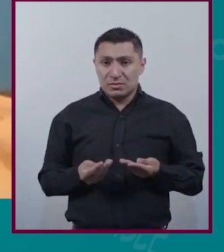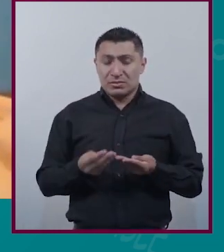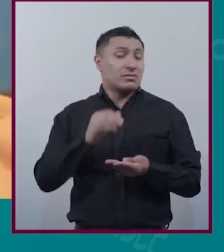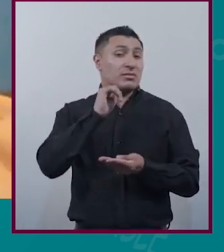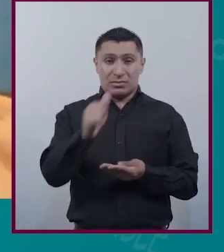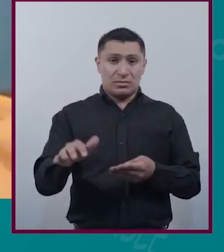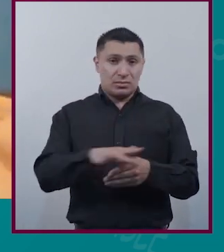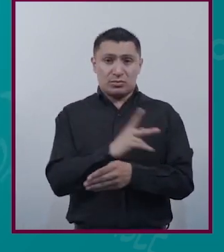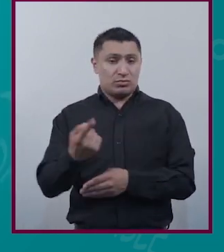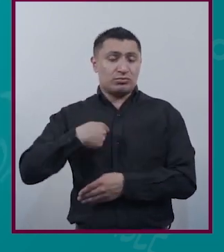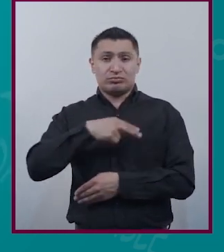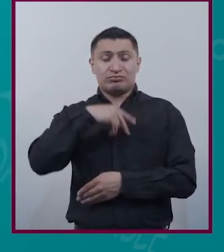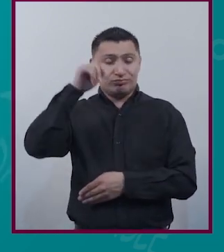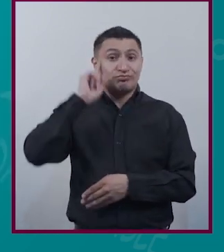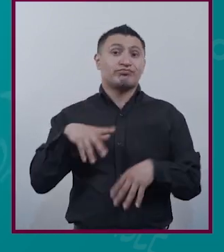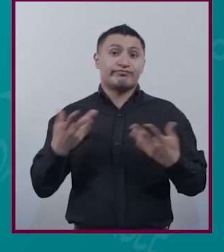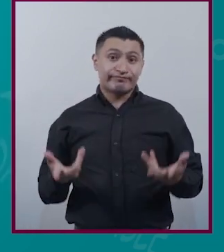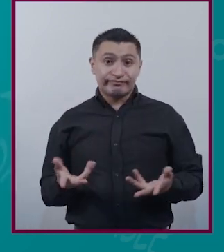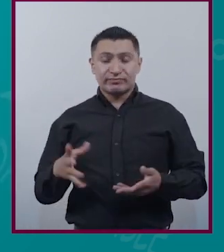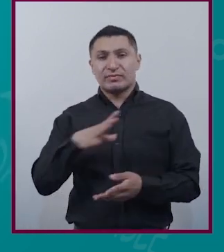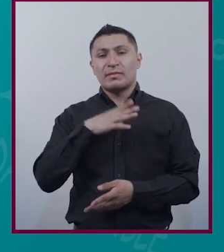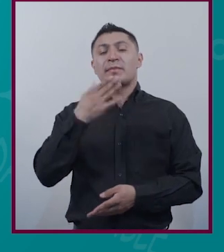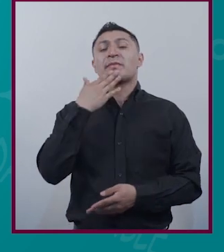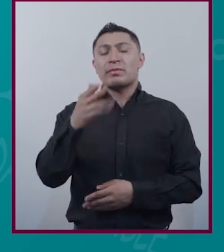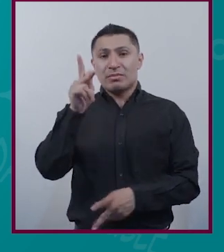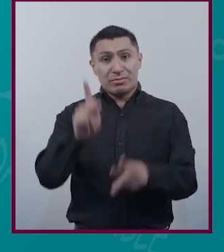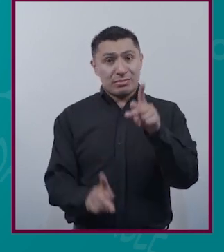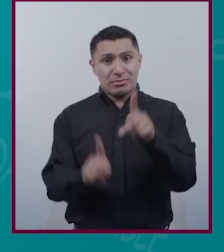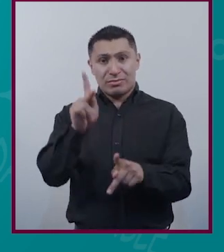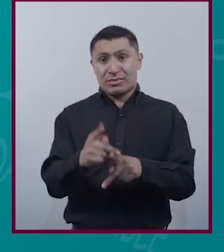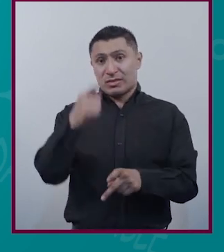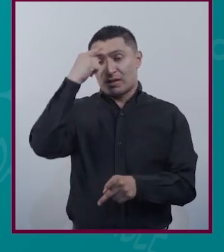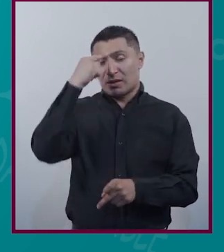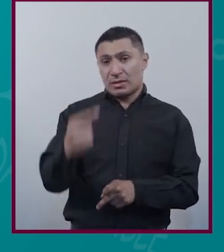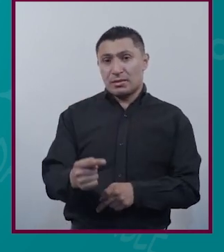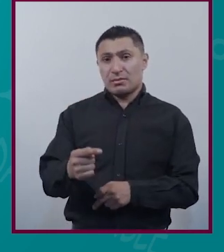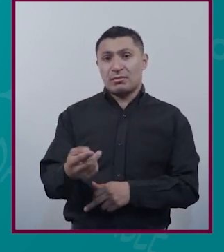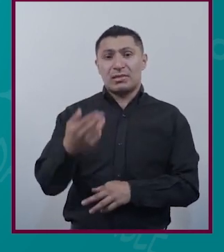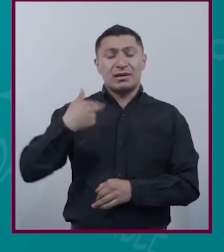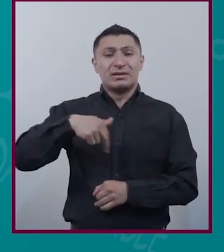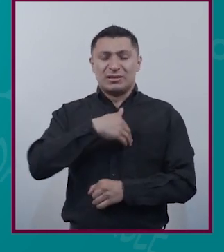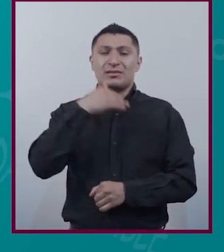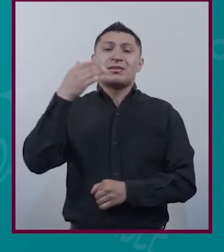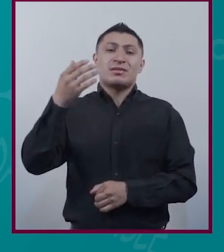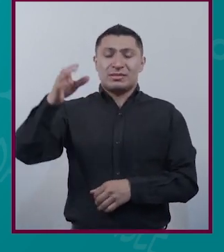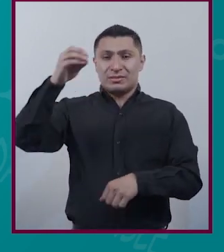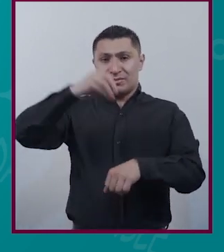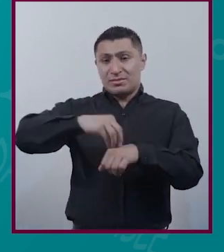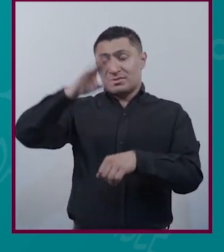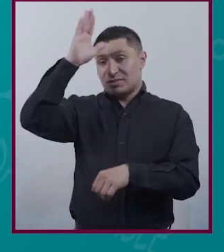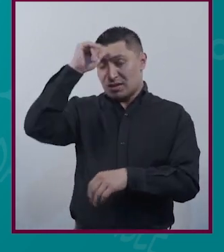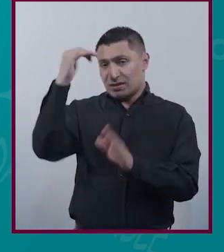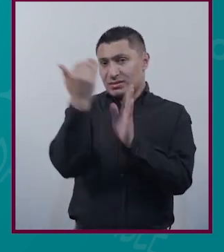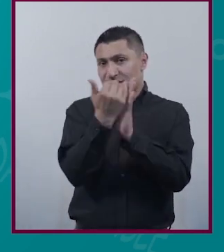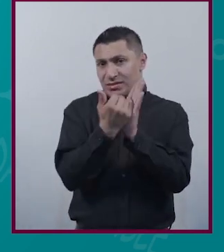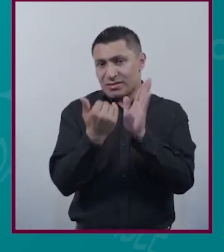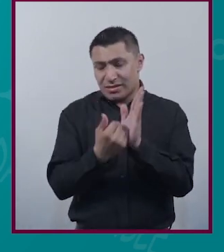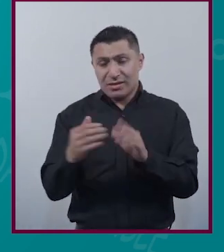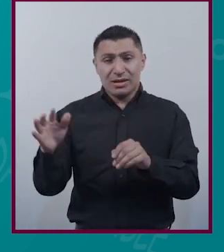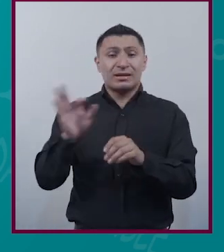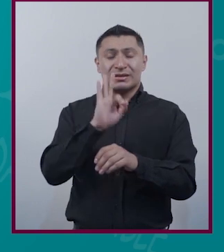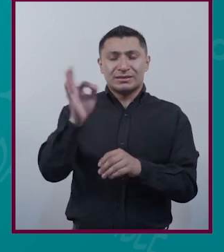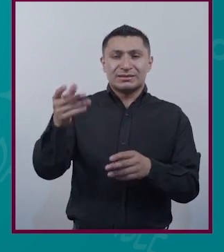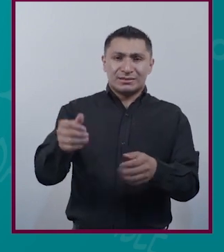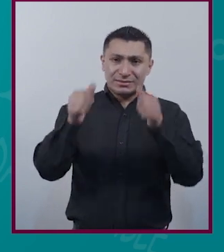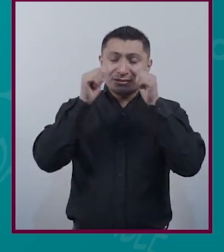mujer Fomentar un buen diálogo para poder llegar a un común acuerdo Ya que si se escuchan las